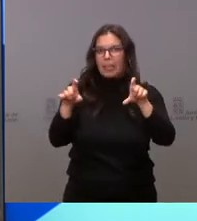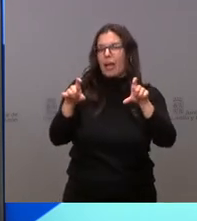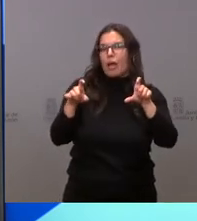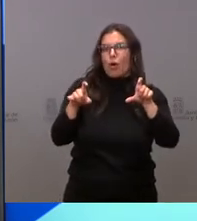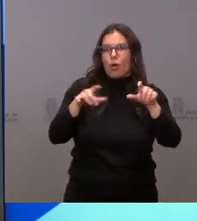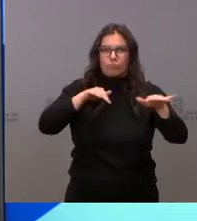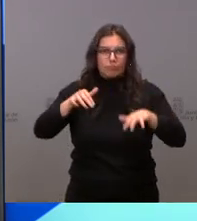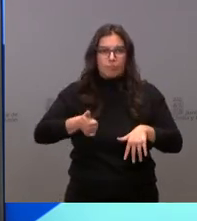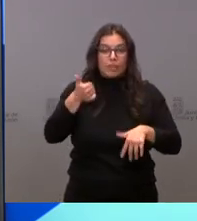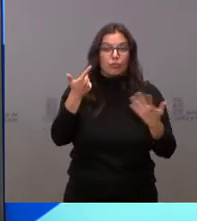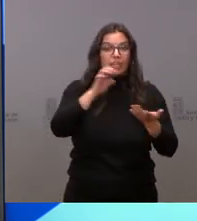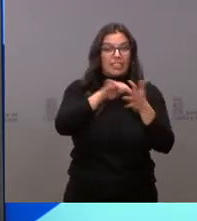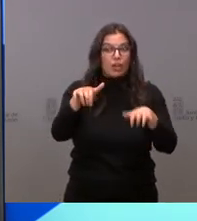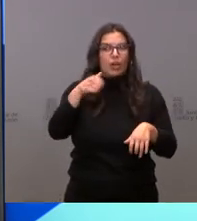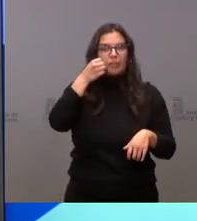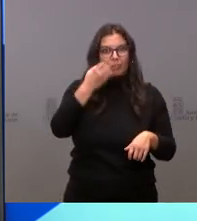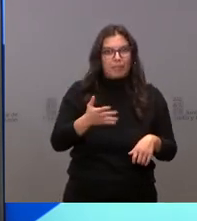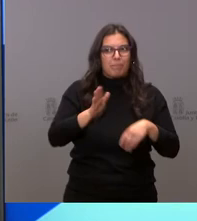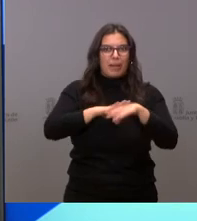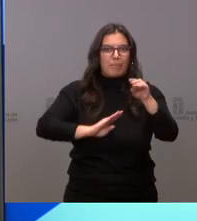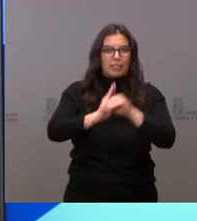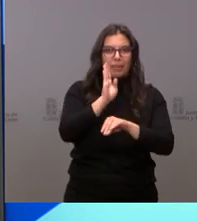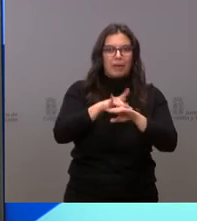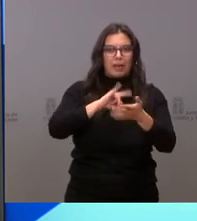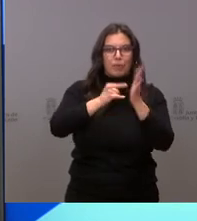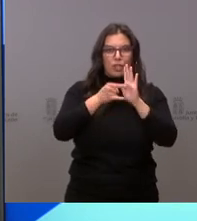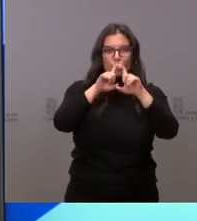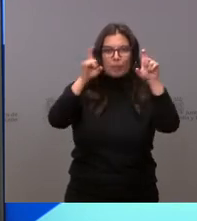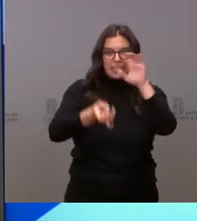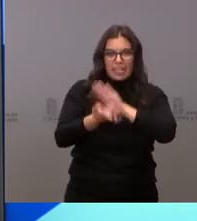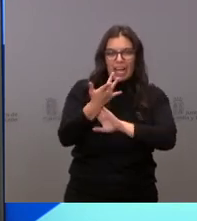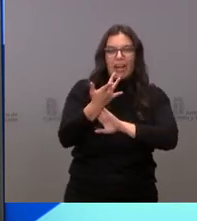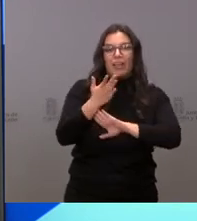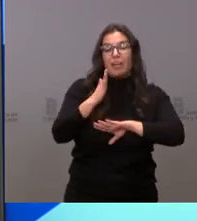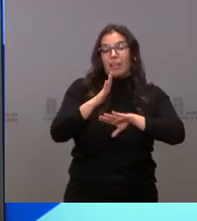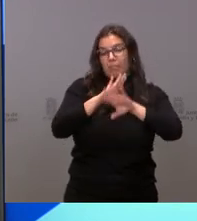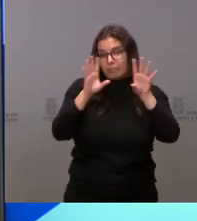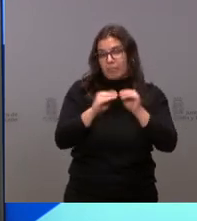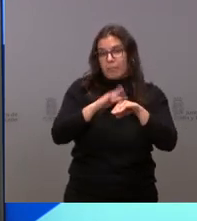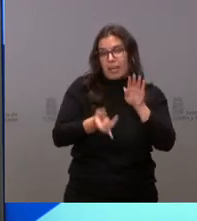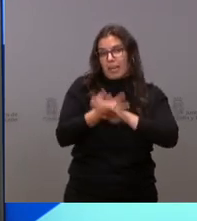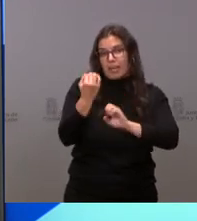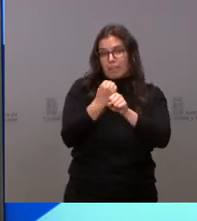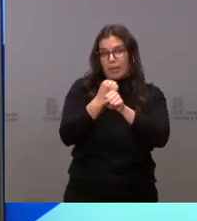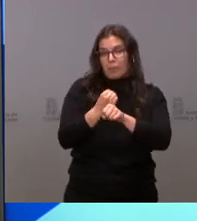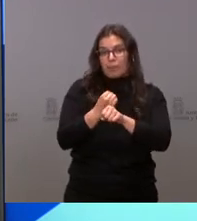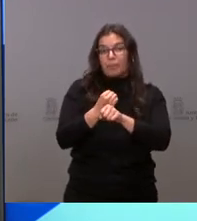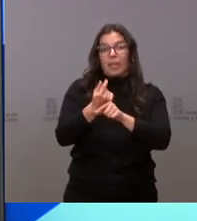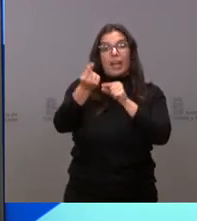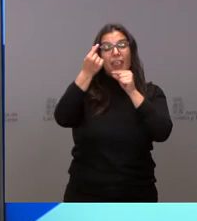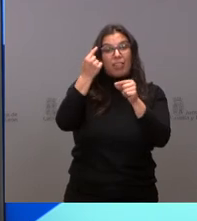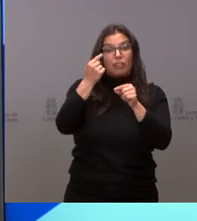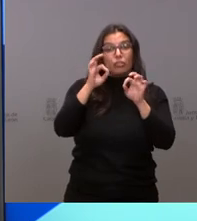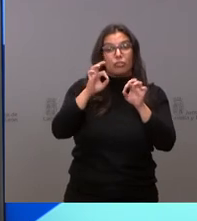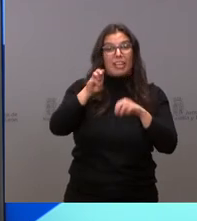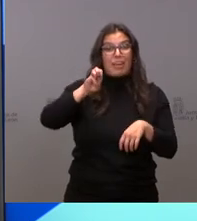y León es un buen lugar para invertir, para desarrollar un proyecto empresarial y para, en definitiva, crear empleo. Los datos de la encuesta